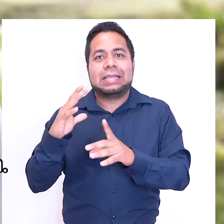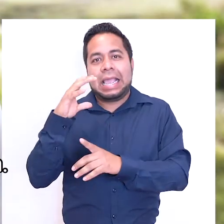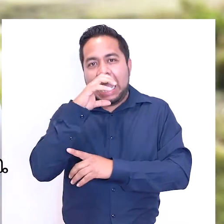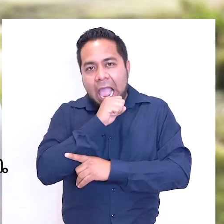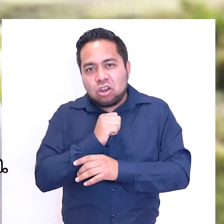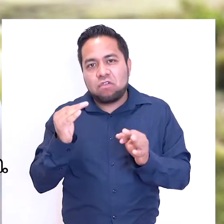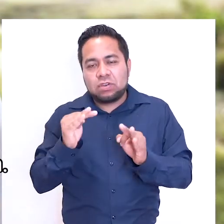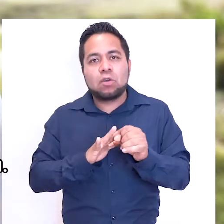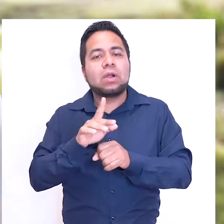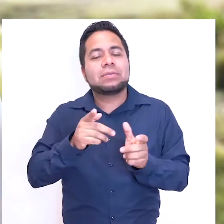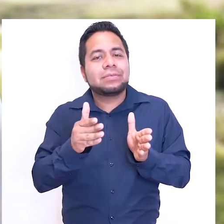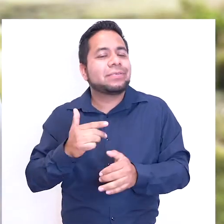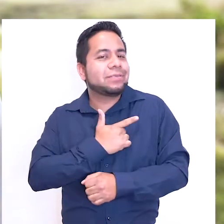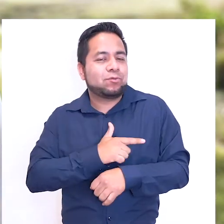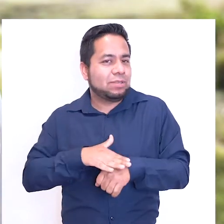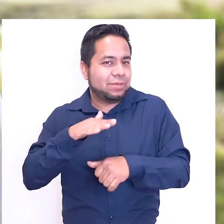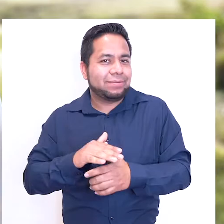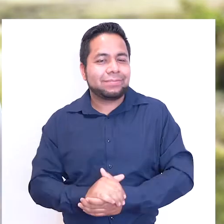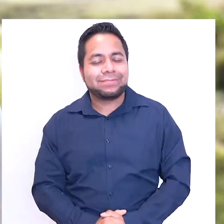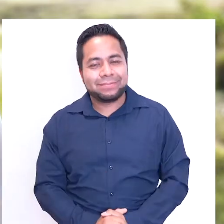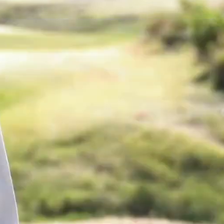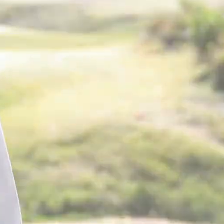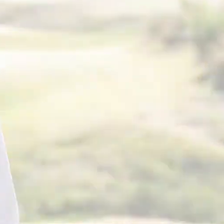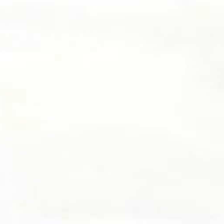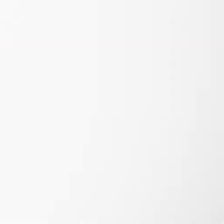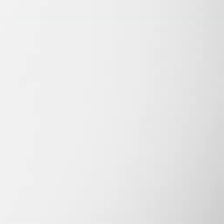cambios de clima. ¿Cuál es tu estación favorita?